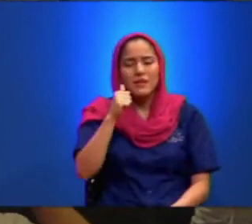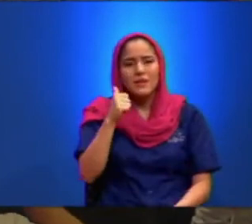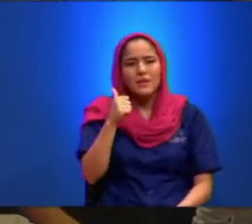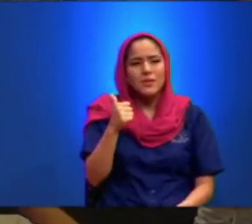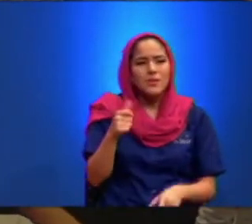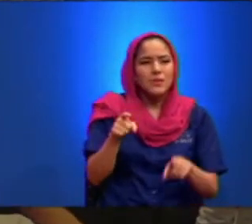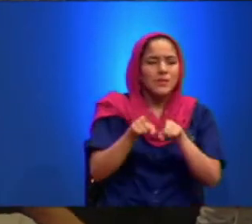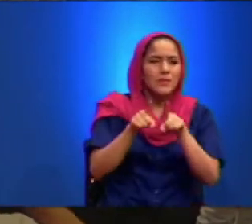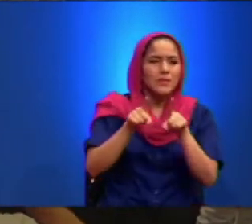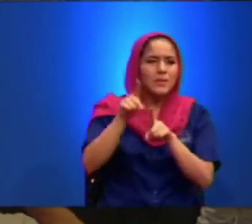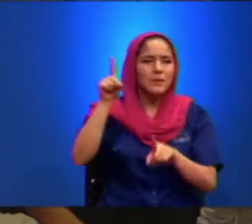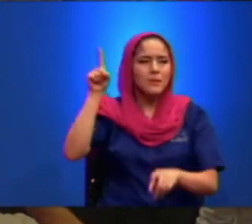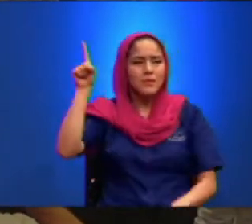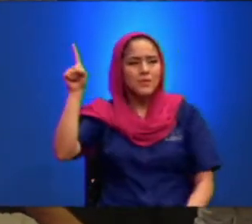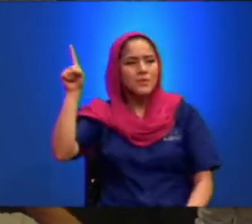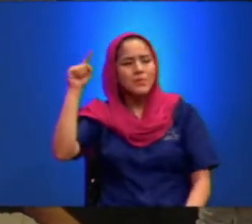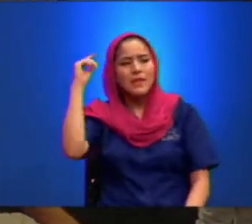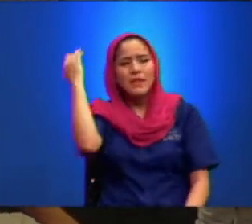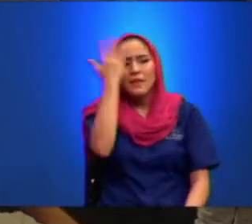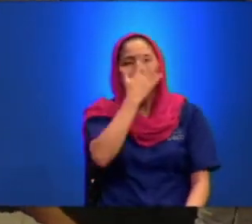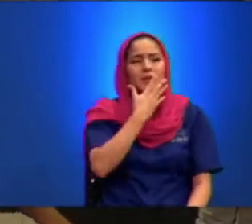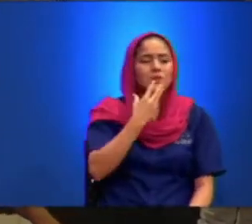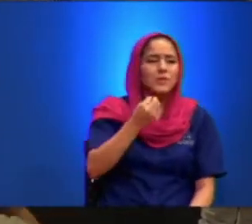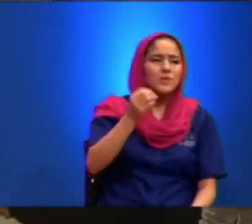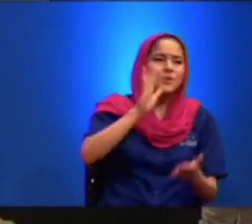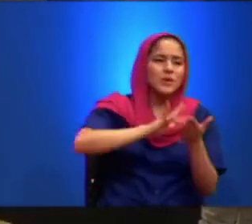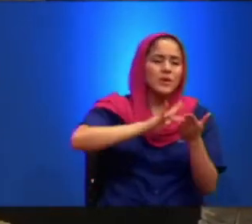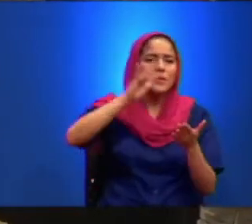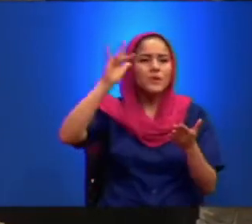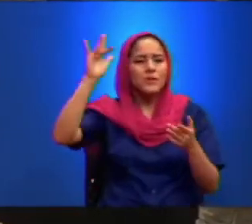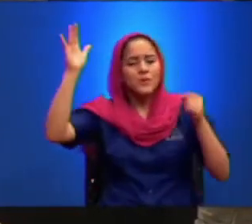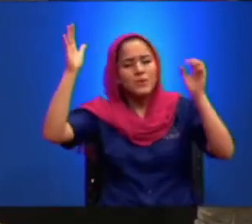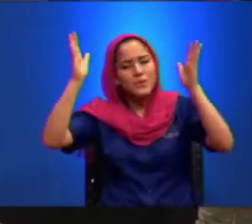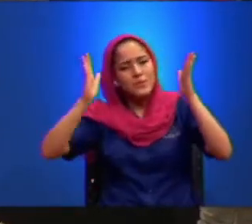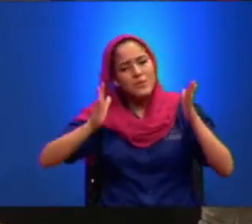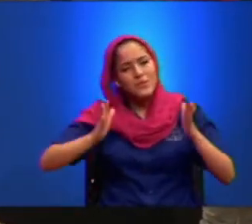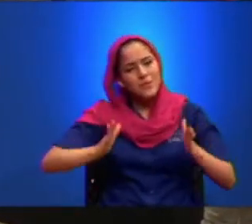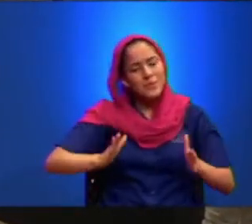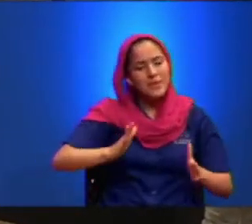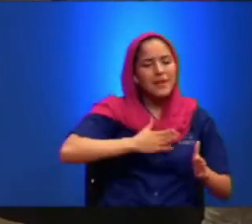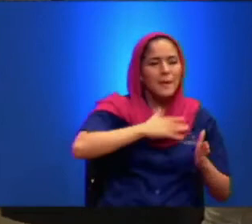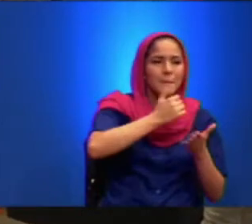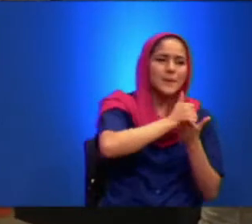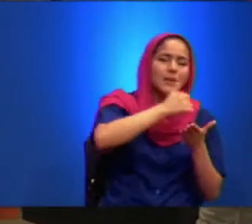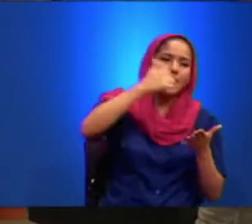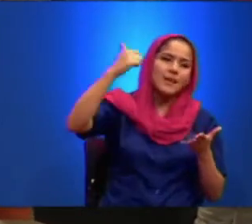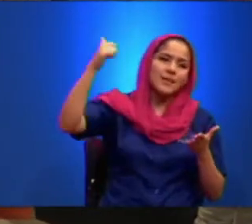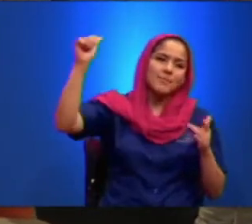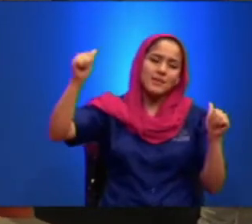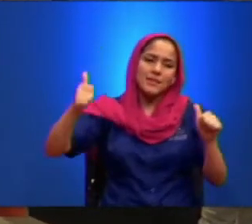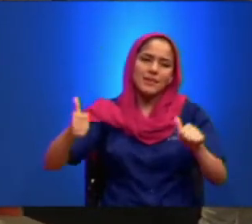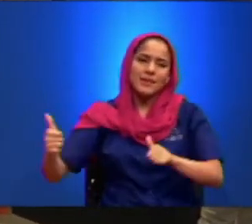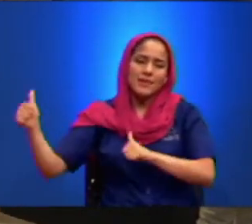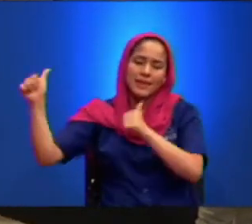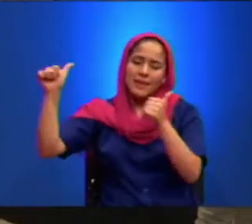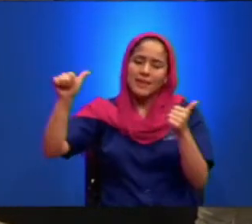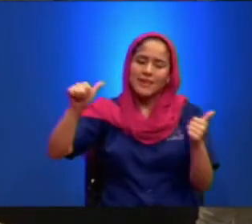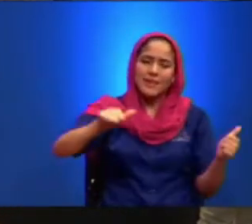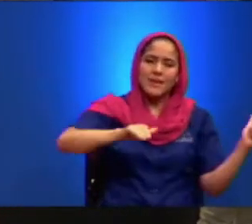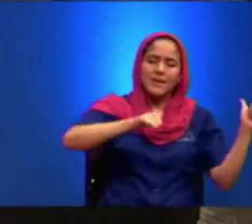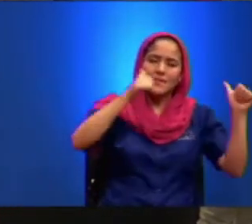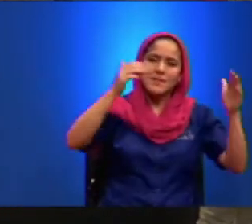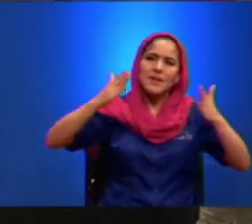Señor Precioso Y Glorioso Mi Alma Te